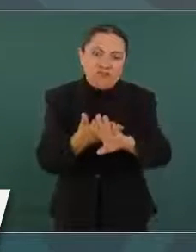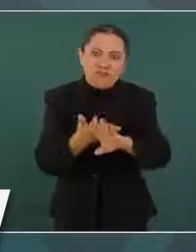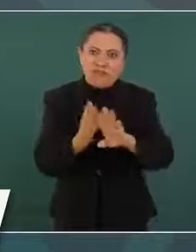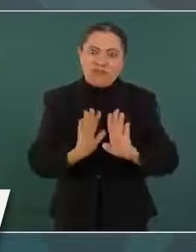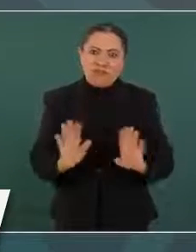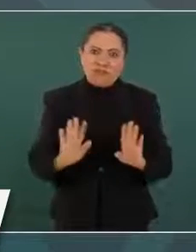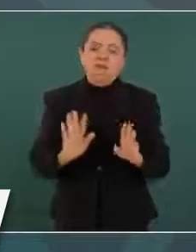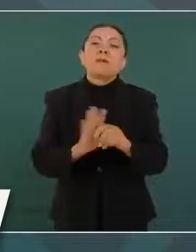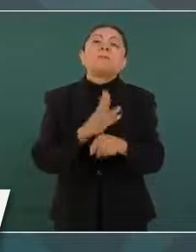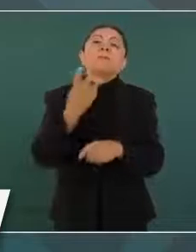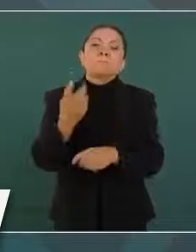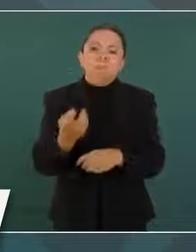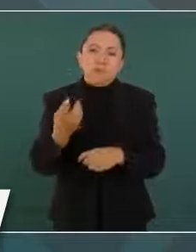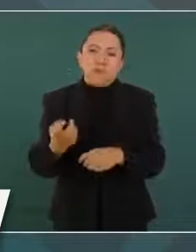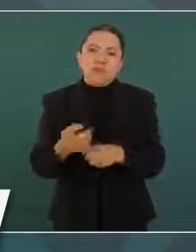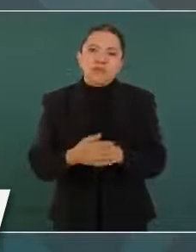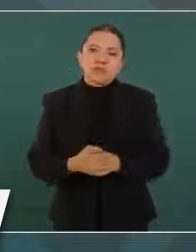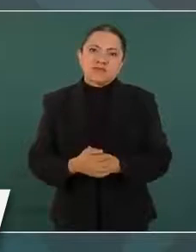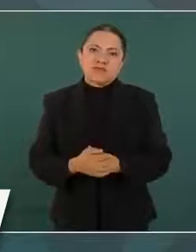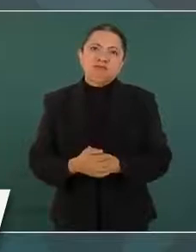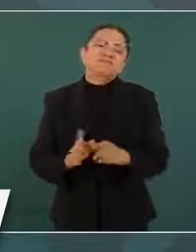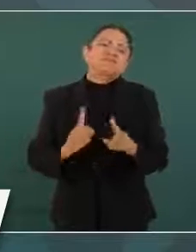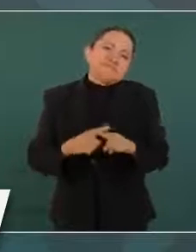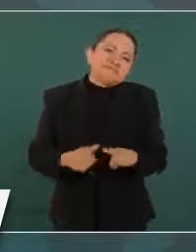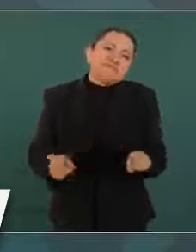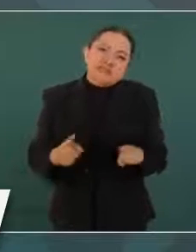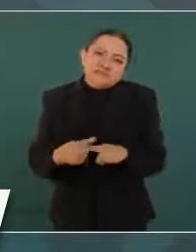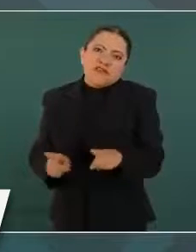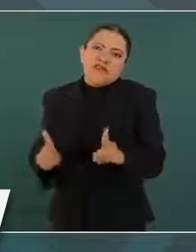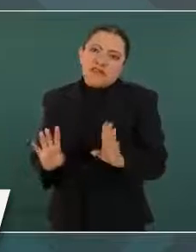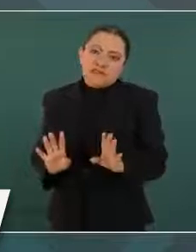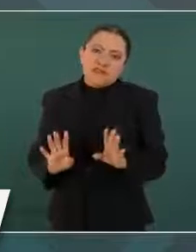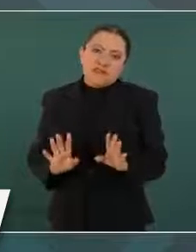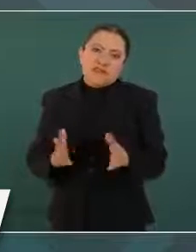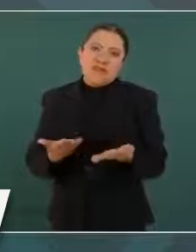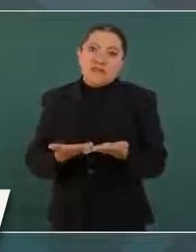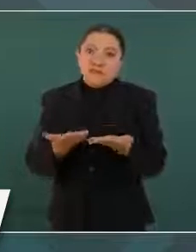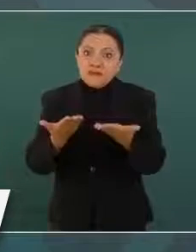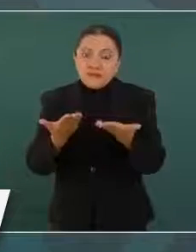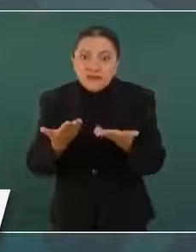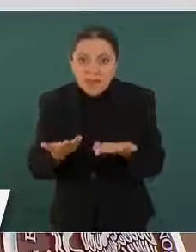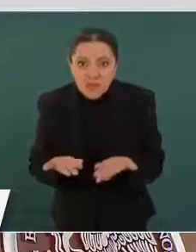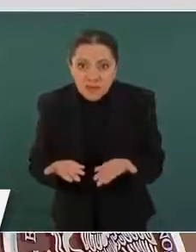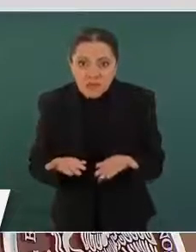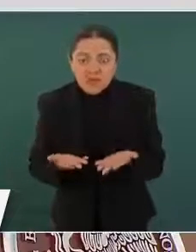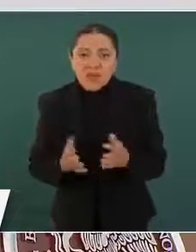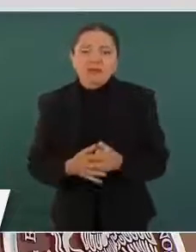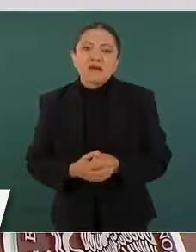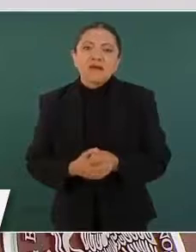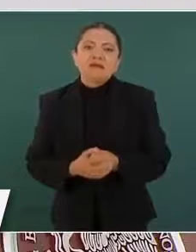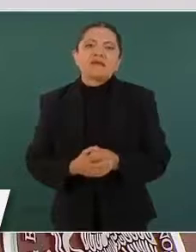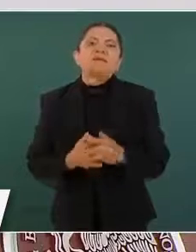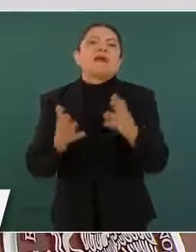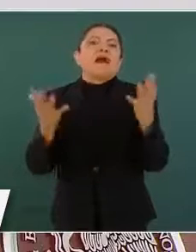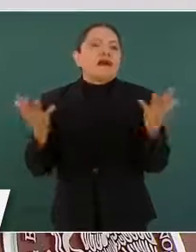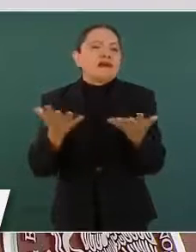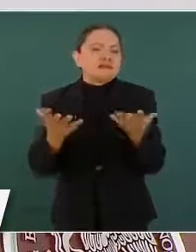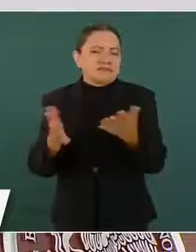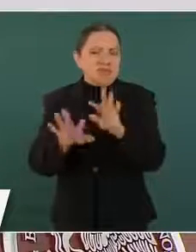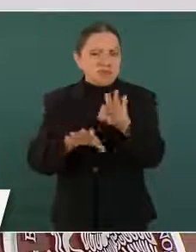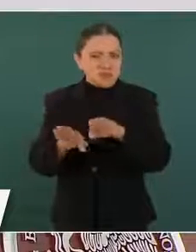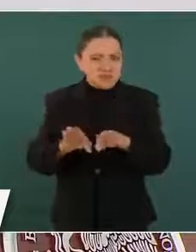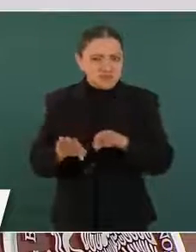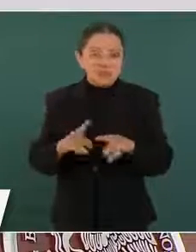por eso sí es distinto lo que ahora se está llevando a cabo.